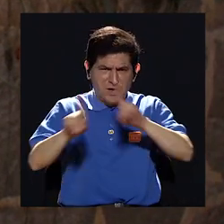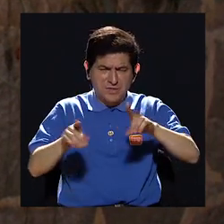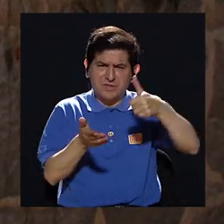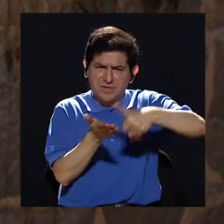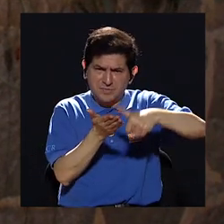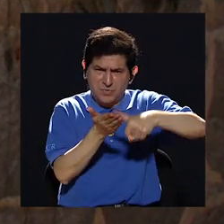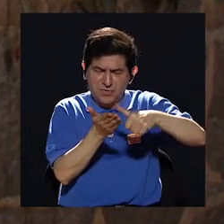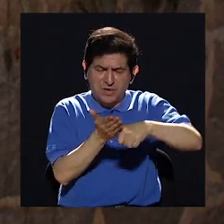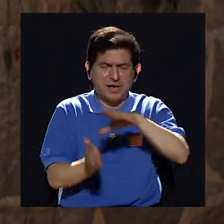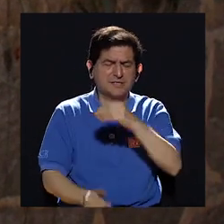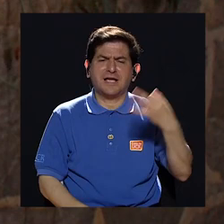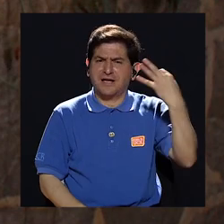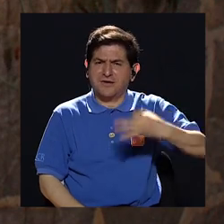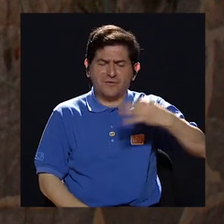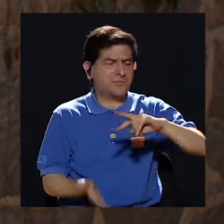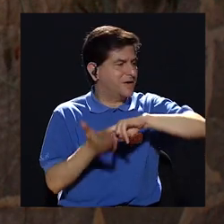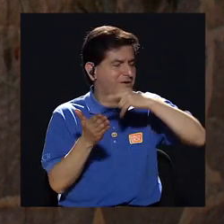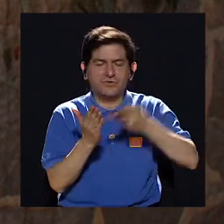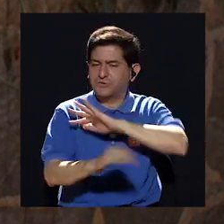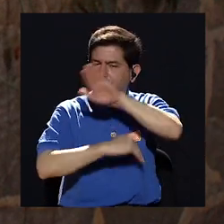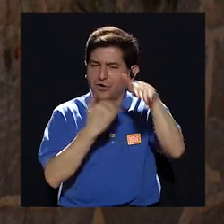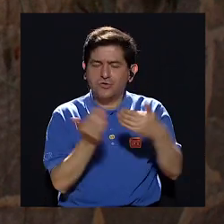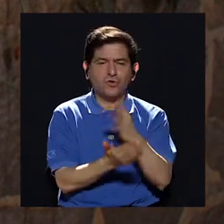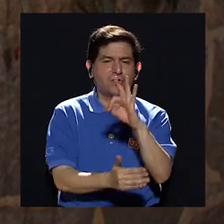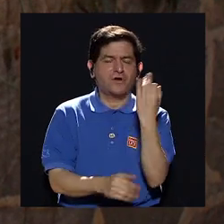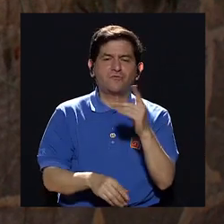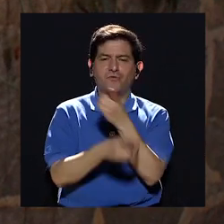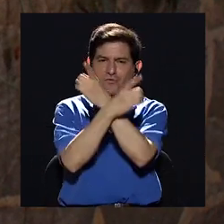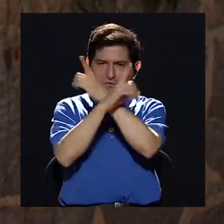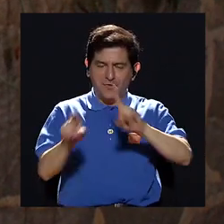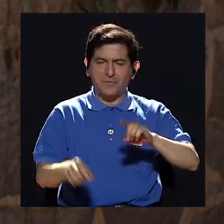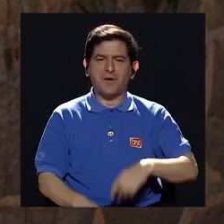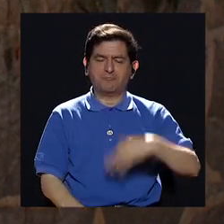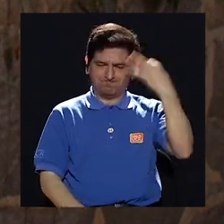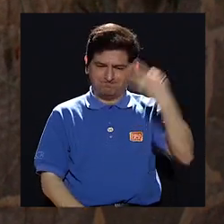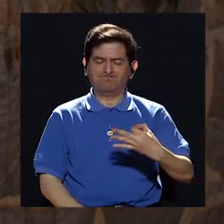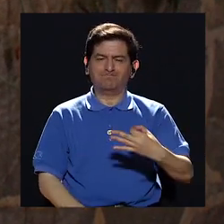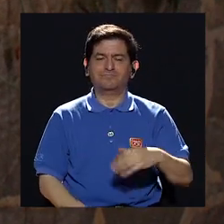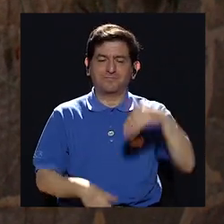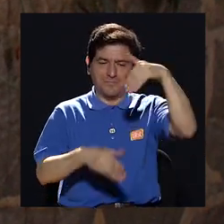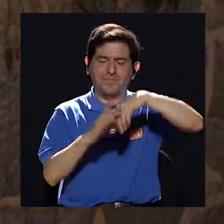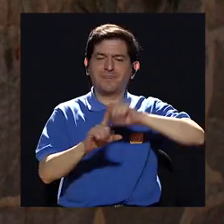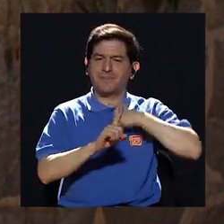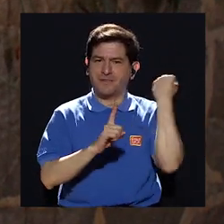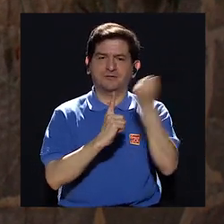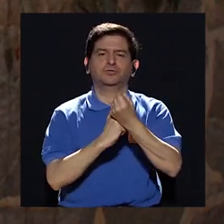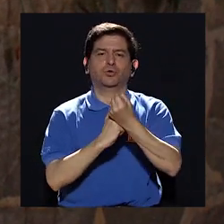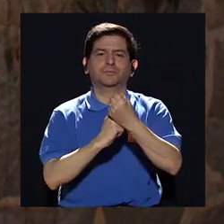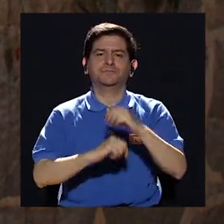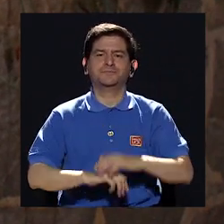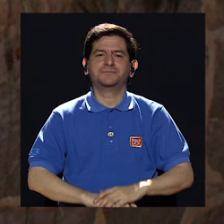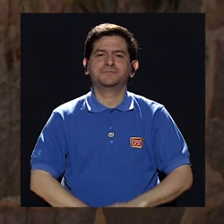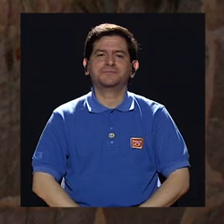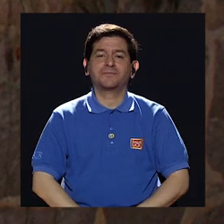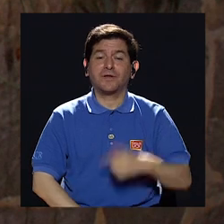democracia formal no garantizan que todas las formas de la democracia se consoliden en una sociedad yo creo que